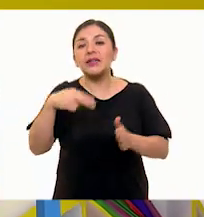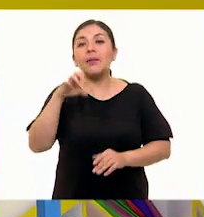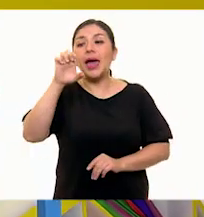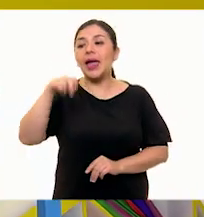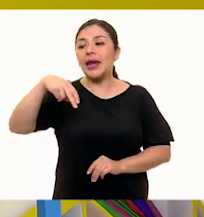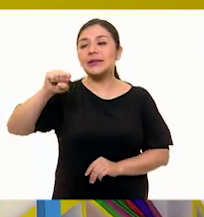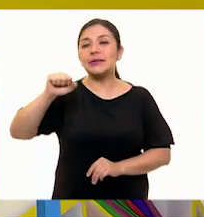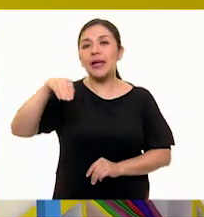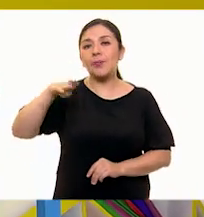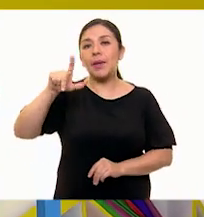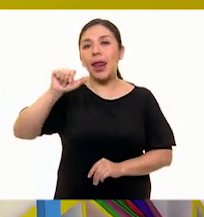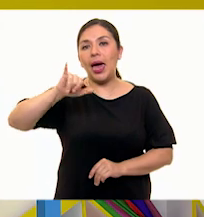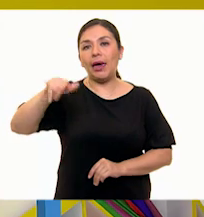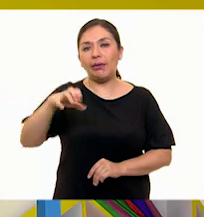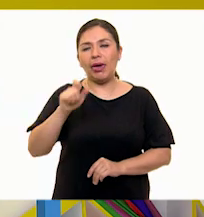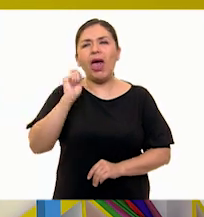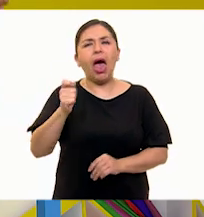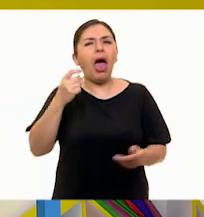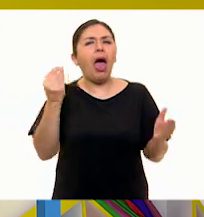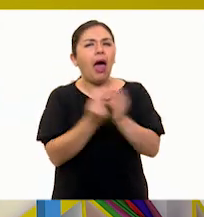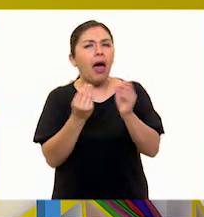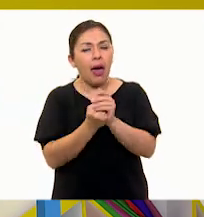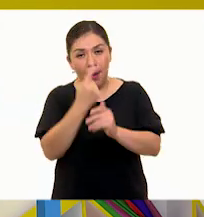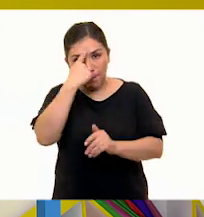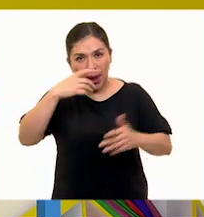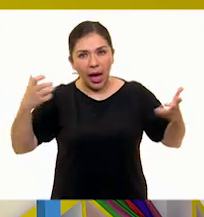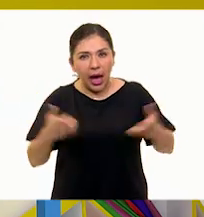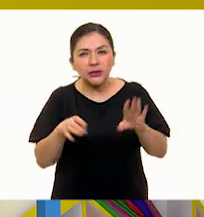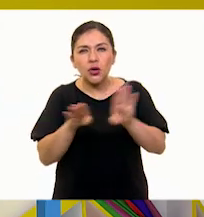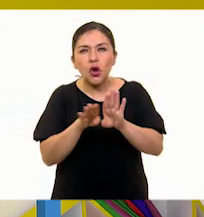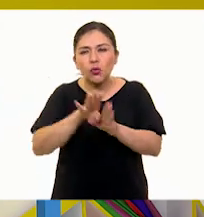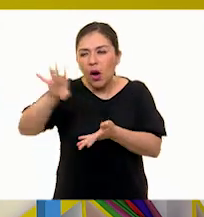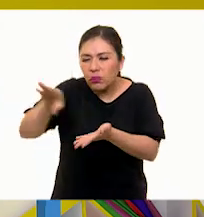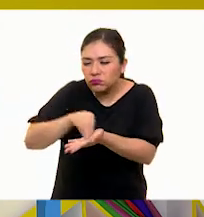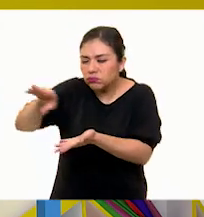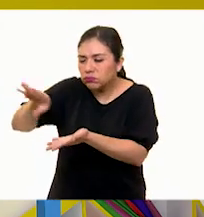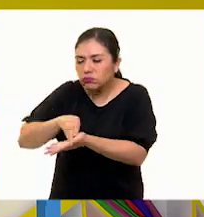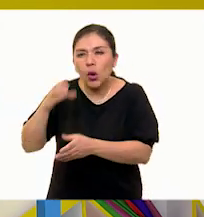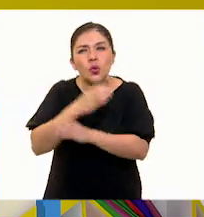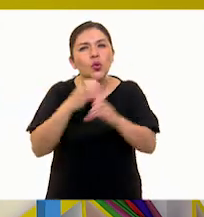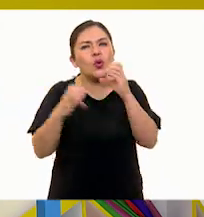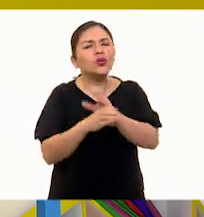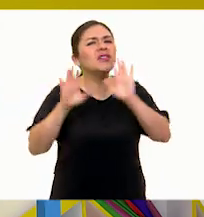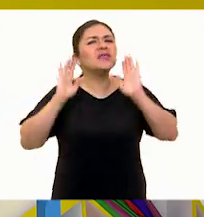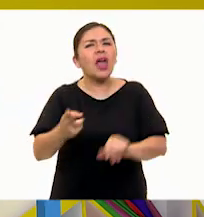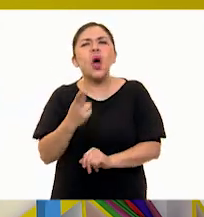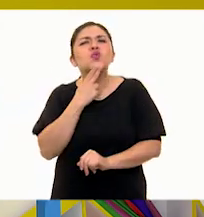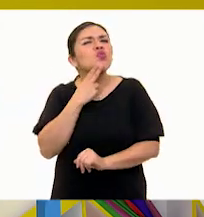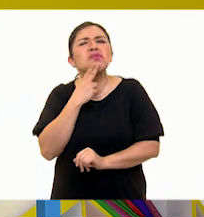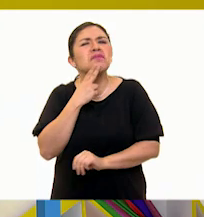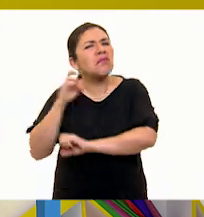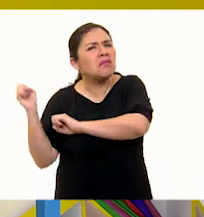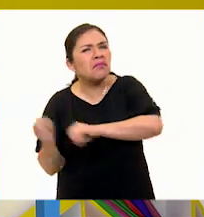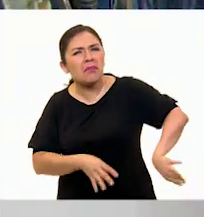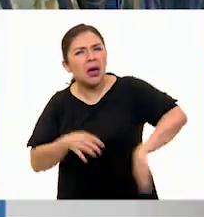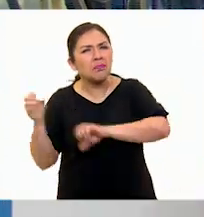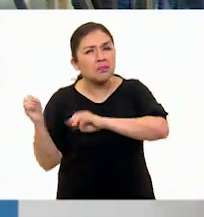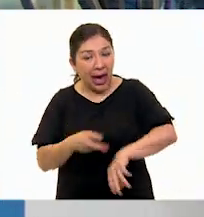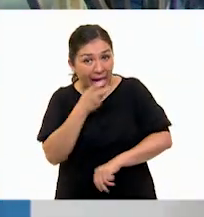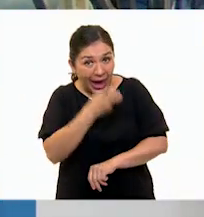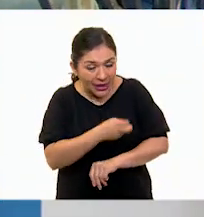Una técnica contemporánea en la cual recupero objetos que ya han perdido su vida útil y